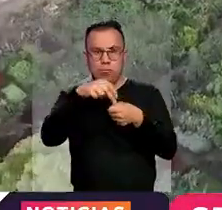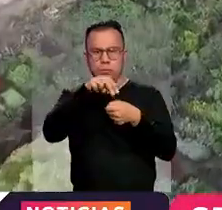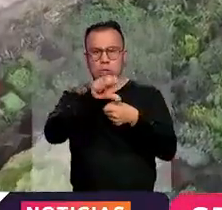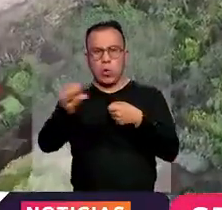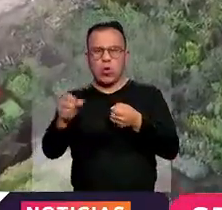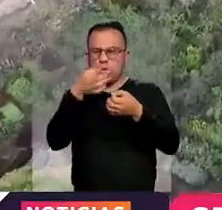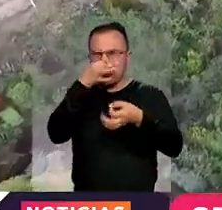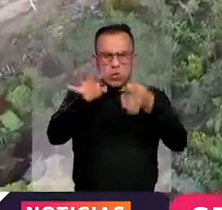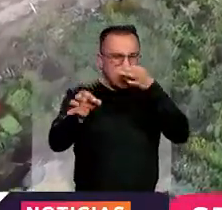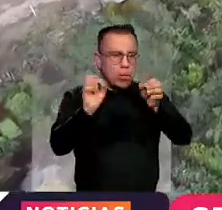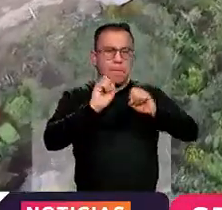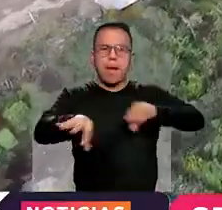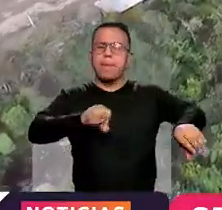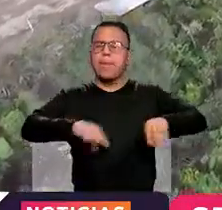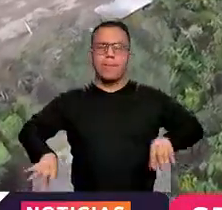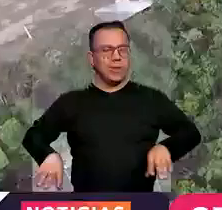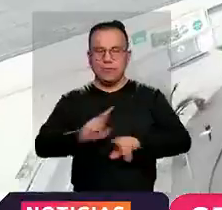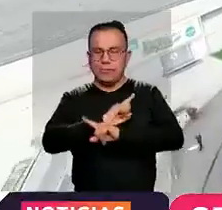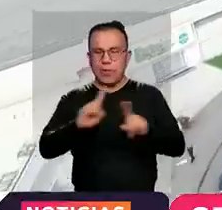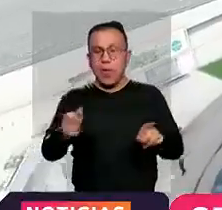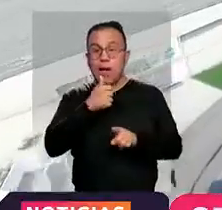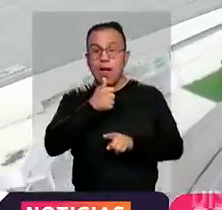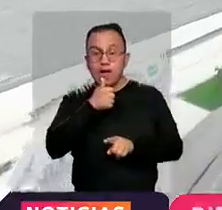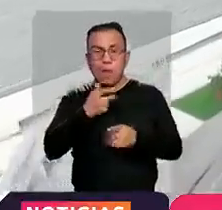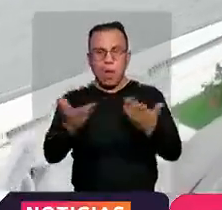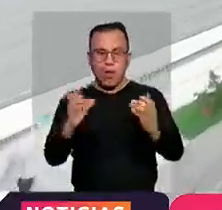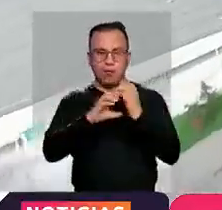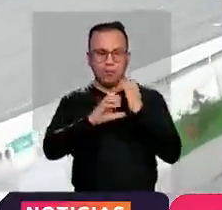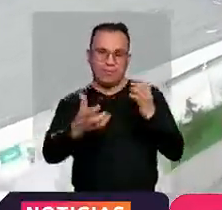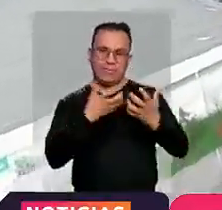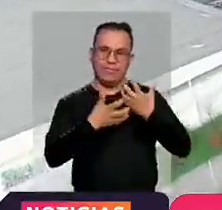arrojar residuos sólidos a la calle, cuerpos de agua y sistemas de alcantarillado.